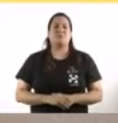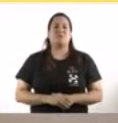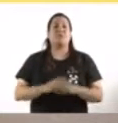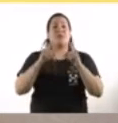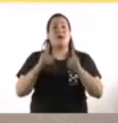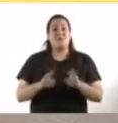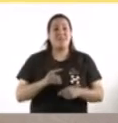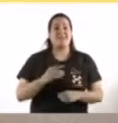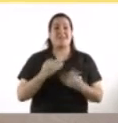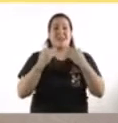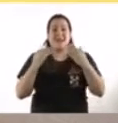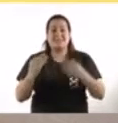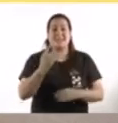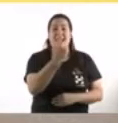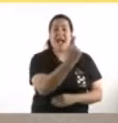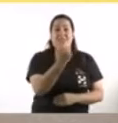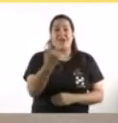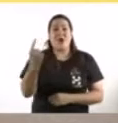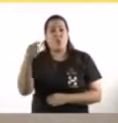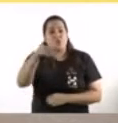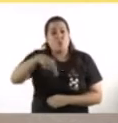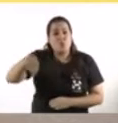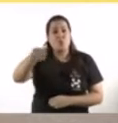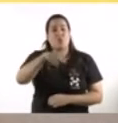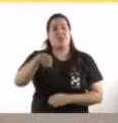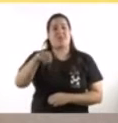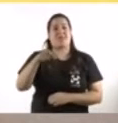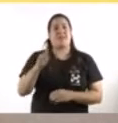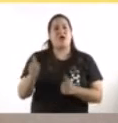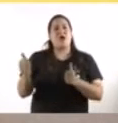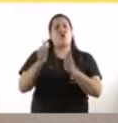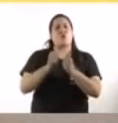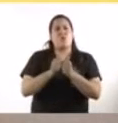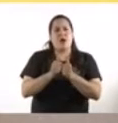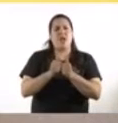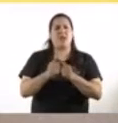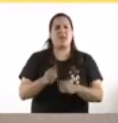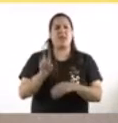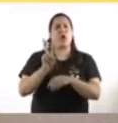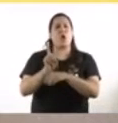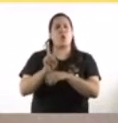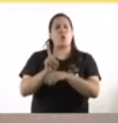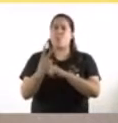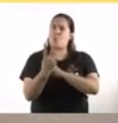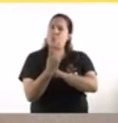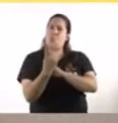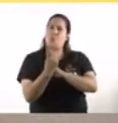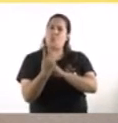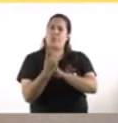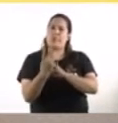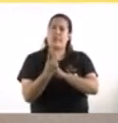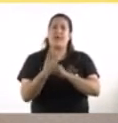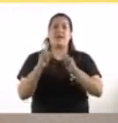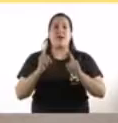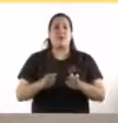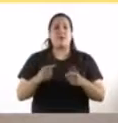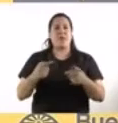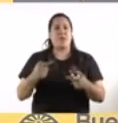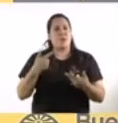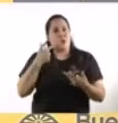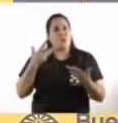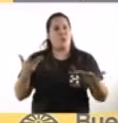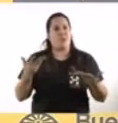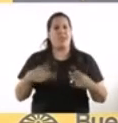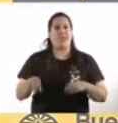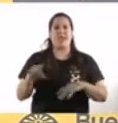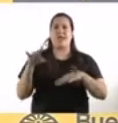gracias a cada uno de ustedes que nos viene acompañando, cuidándose, cuidándonos a todos y demostrando mucha responsabilidad